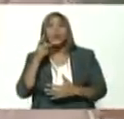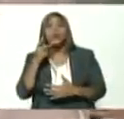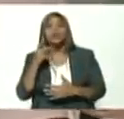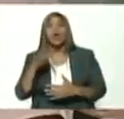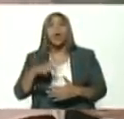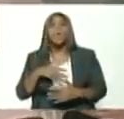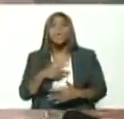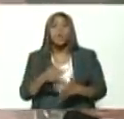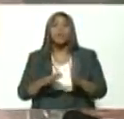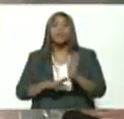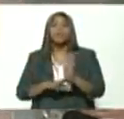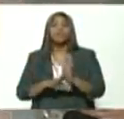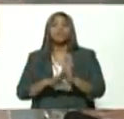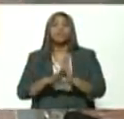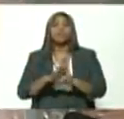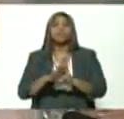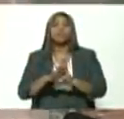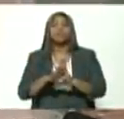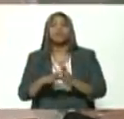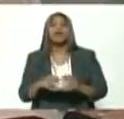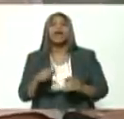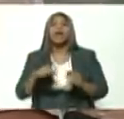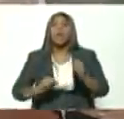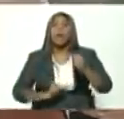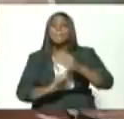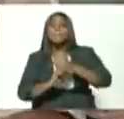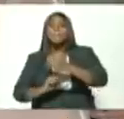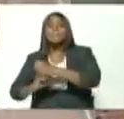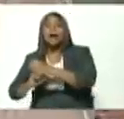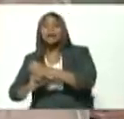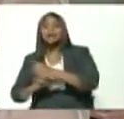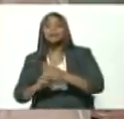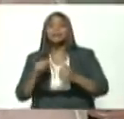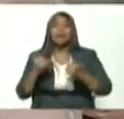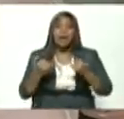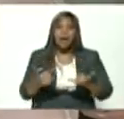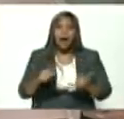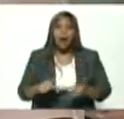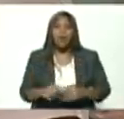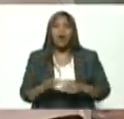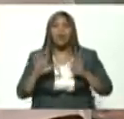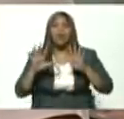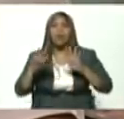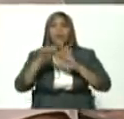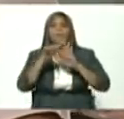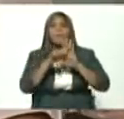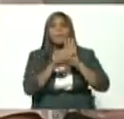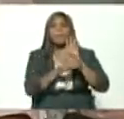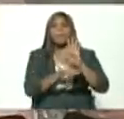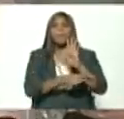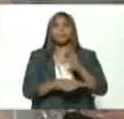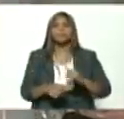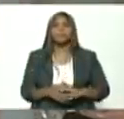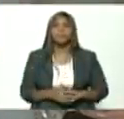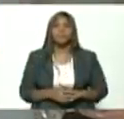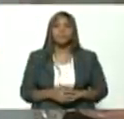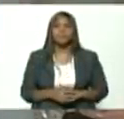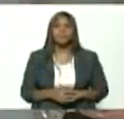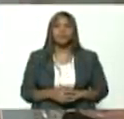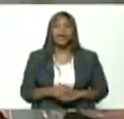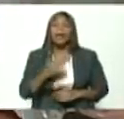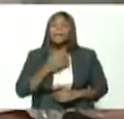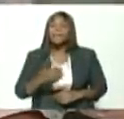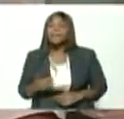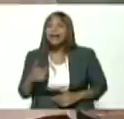desarrollando las bases materiales que garanticen esto ahora nueve puntos presidente quiero